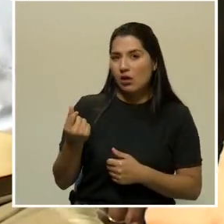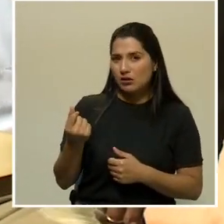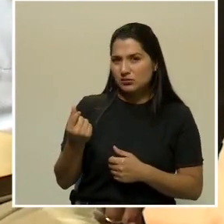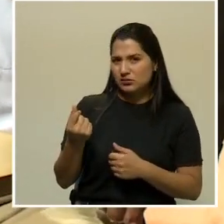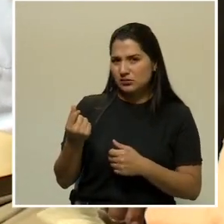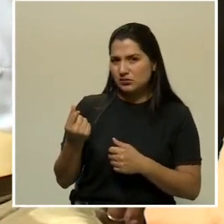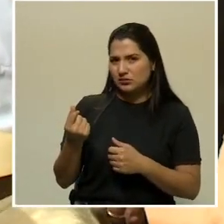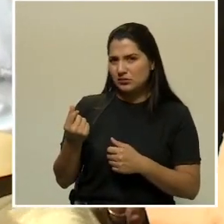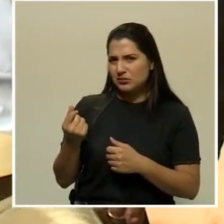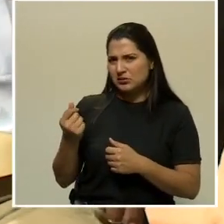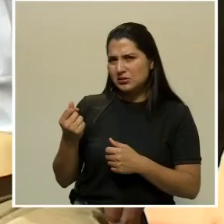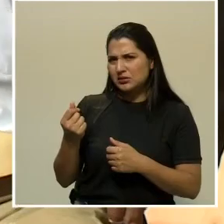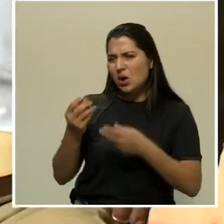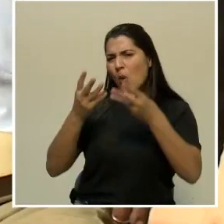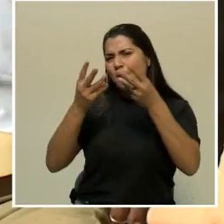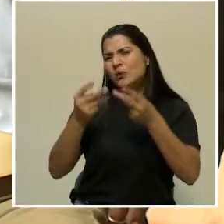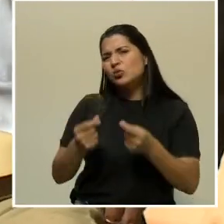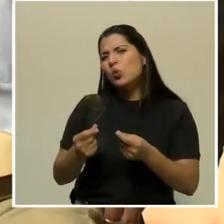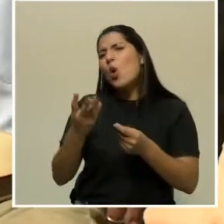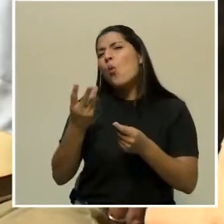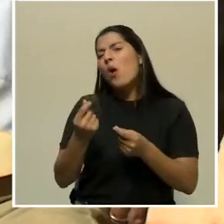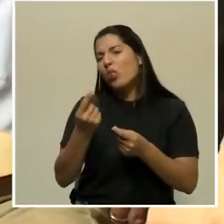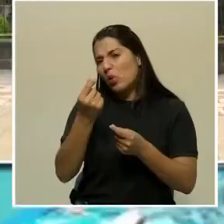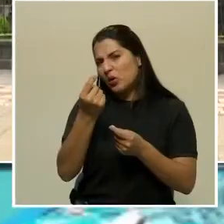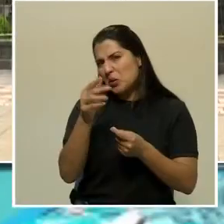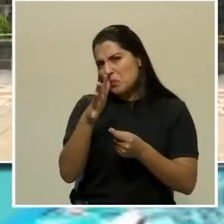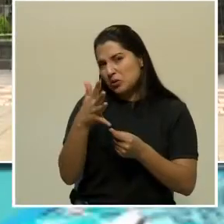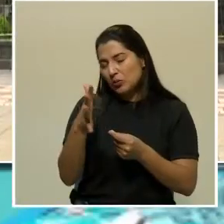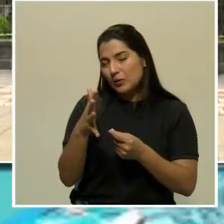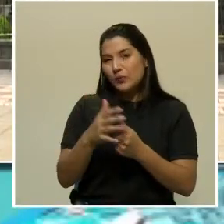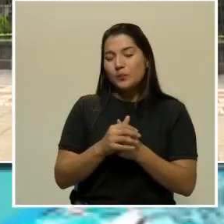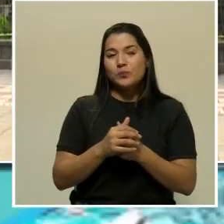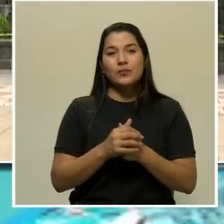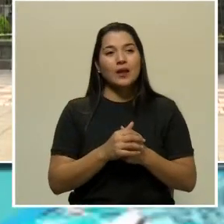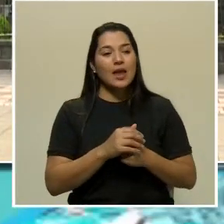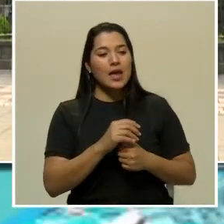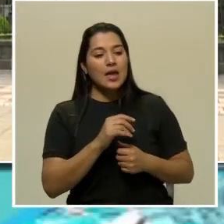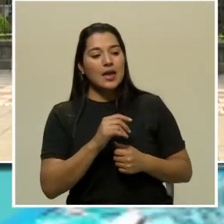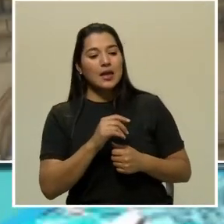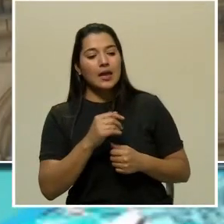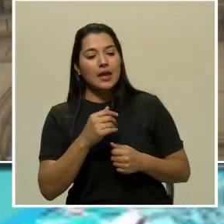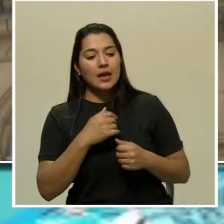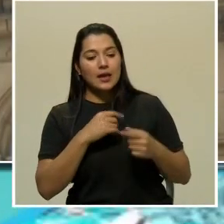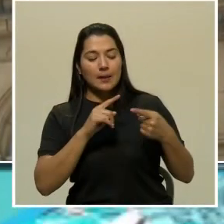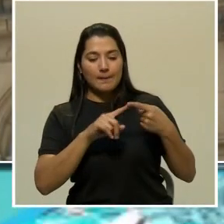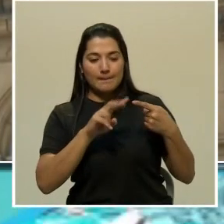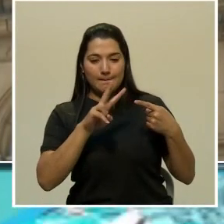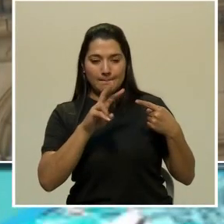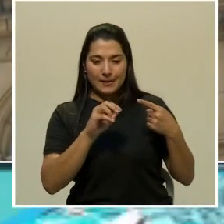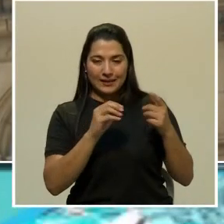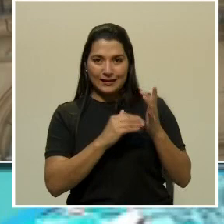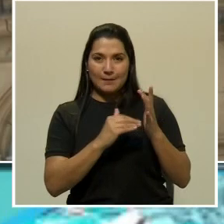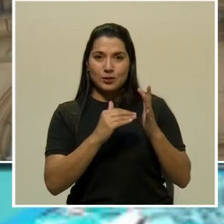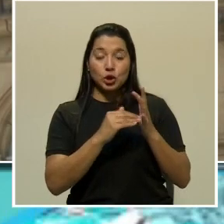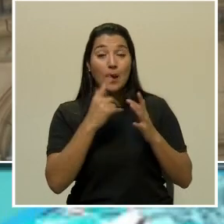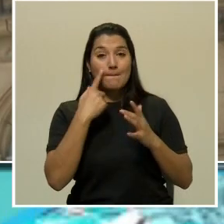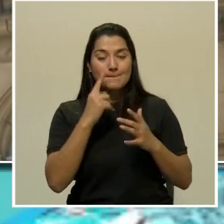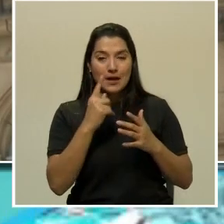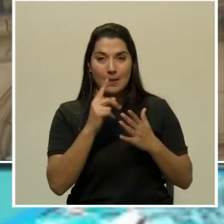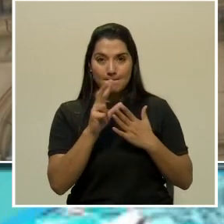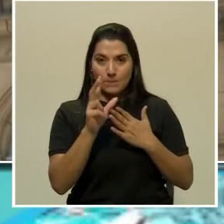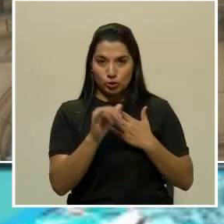¿Cuál es el presupuesto de ese proyecto? El CEPAC dispuso 20 millones para este proyecto.